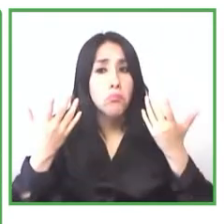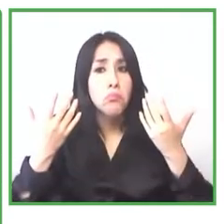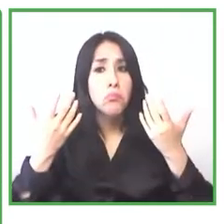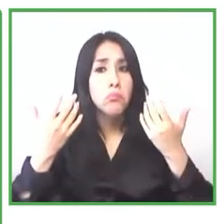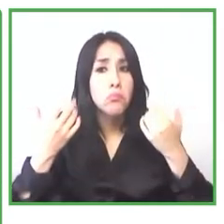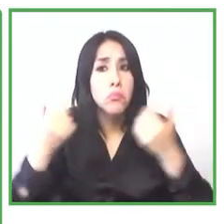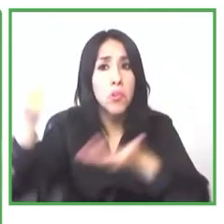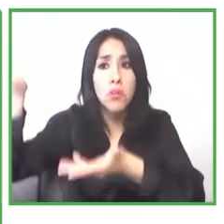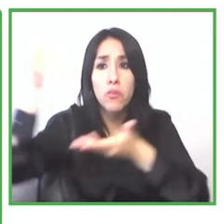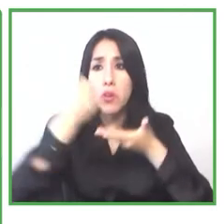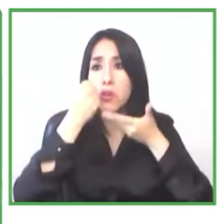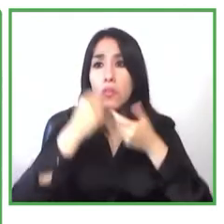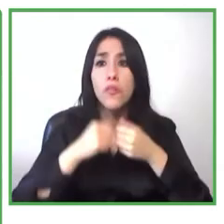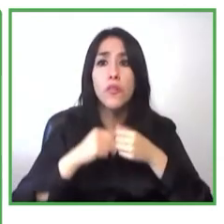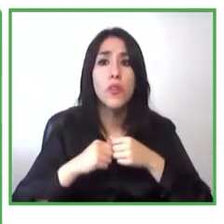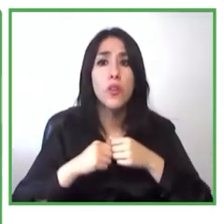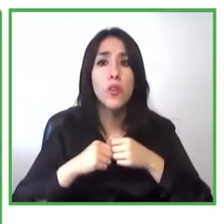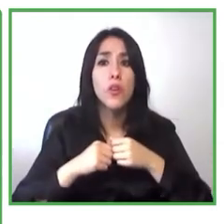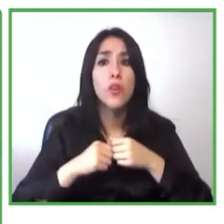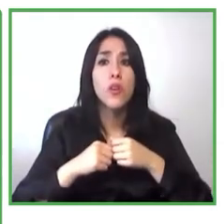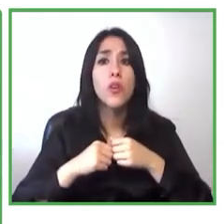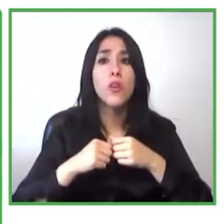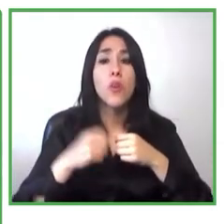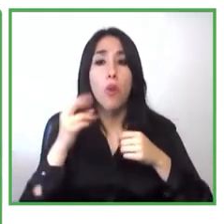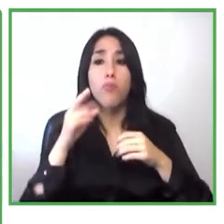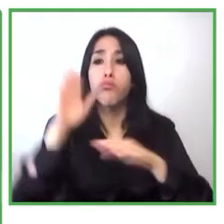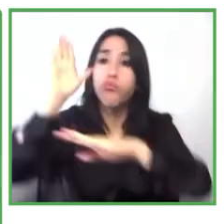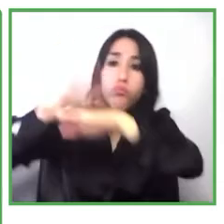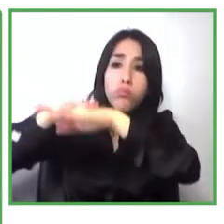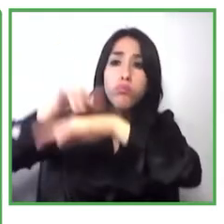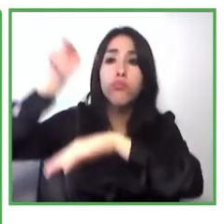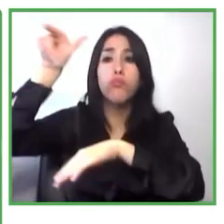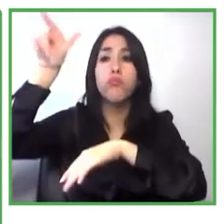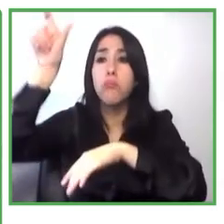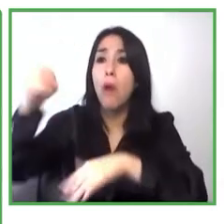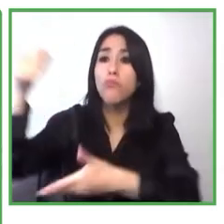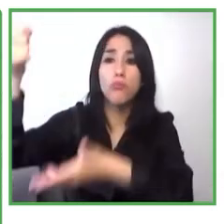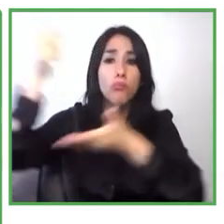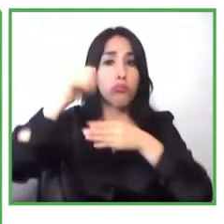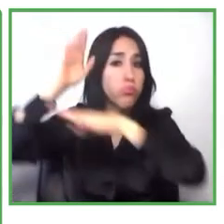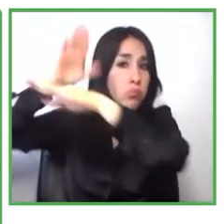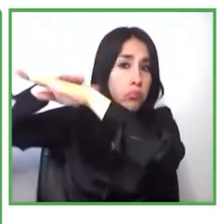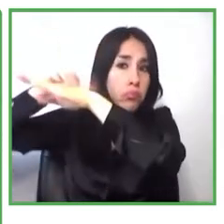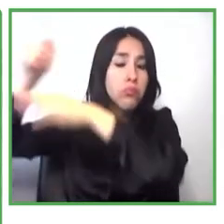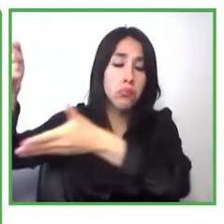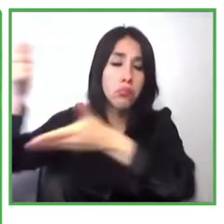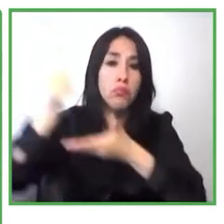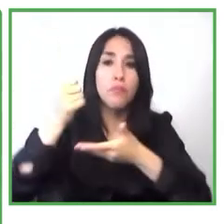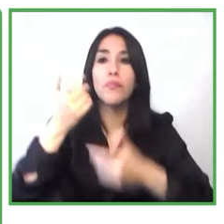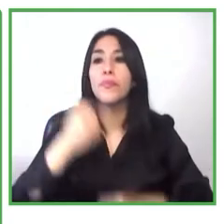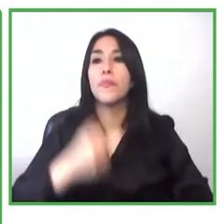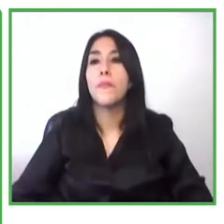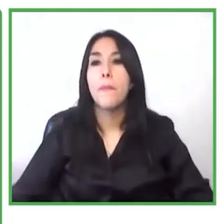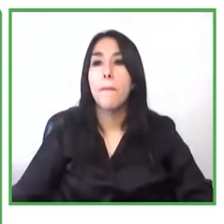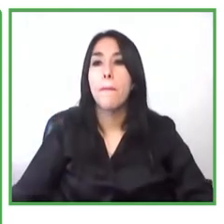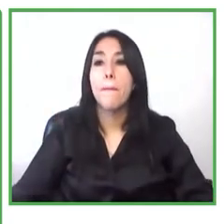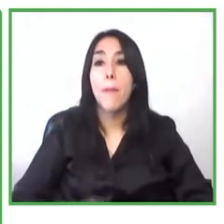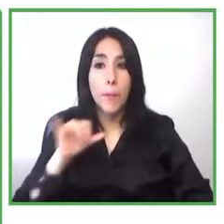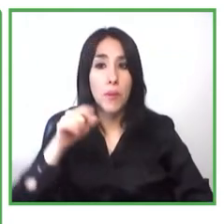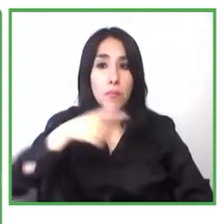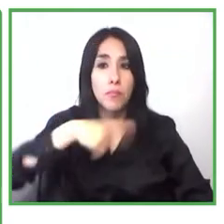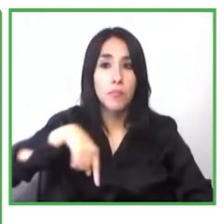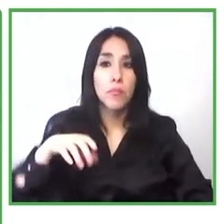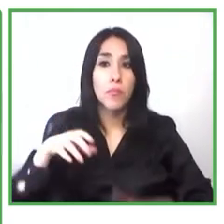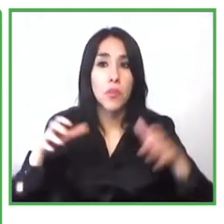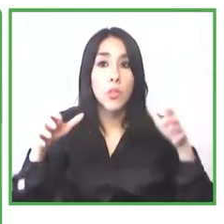financiamiento desde otros lugares incluso hemos mediante nuestra red de exalumnos hemos trabajado